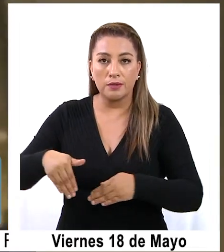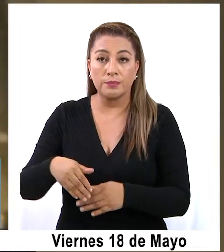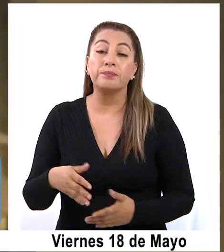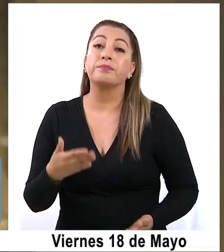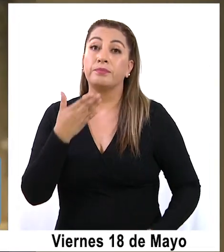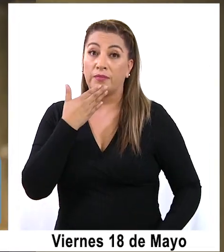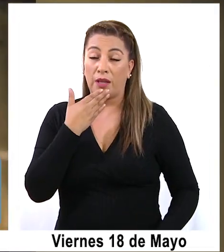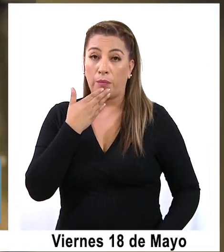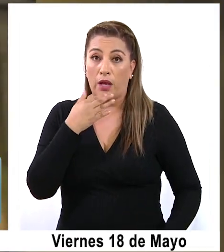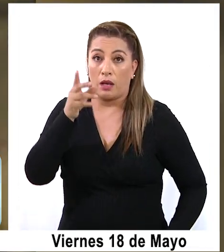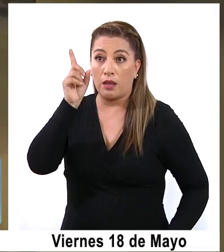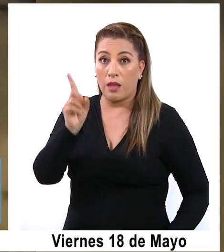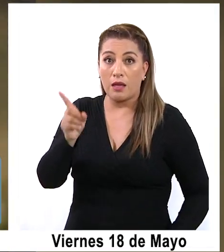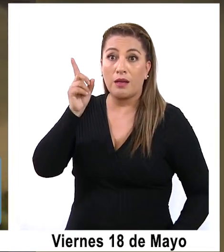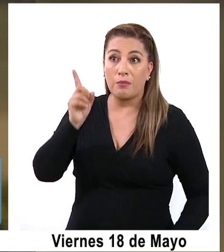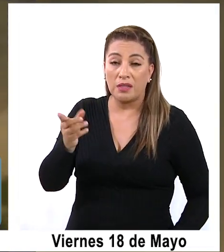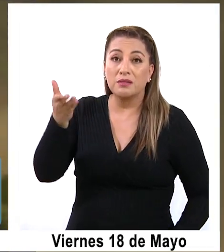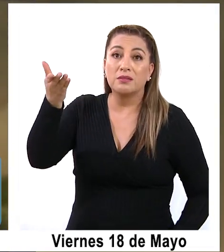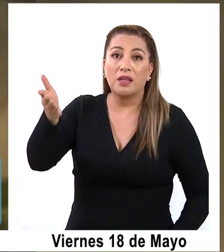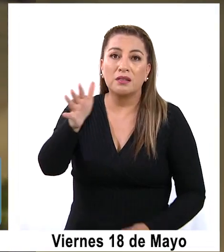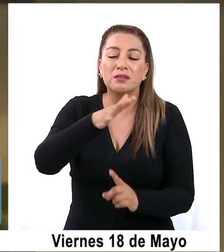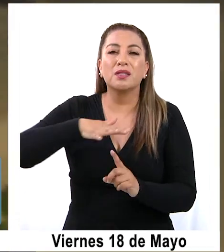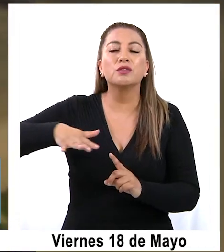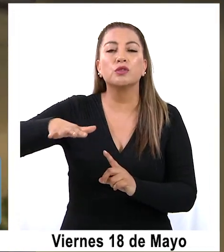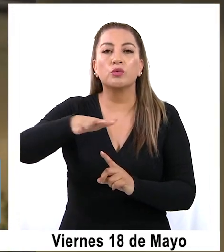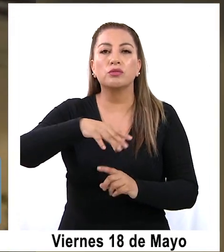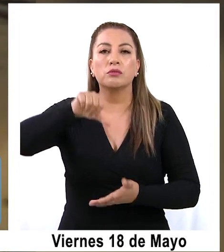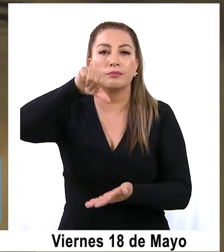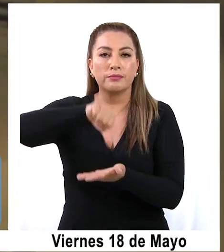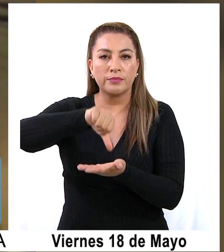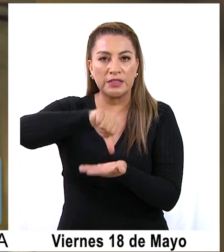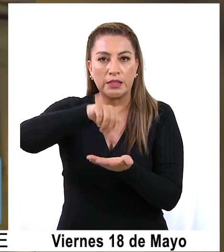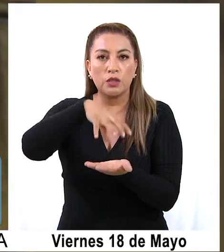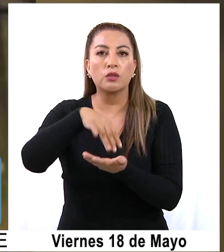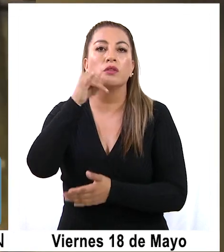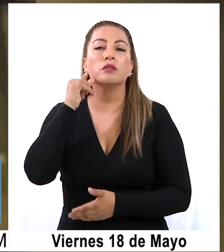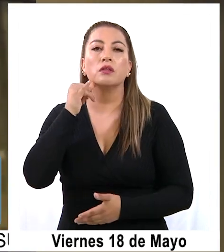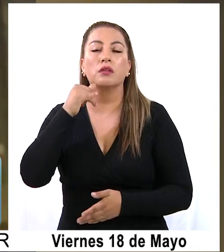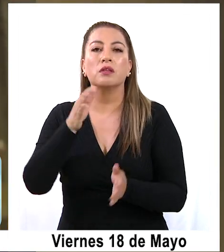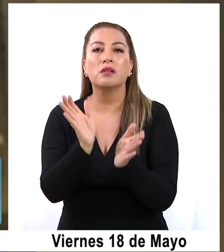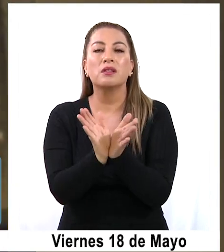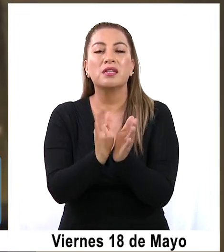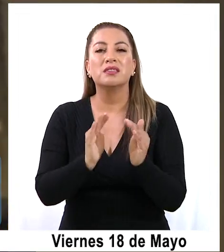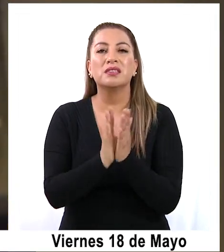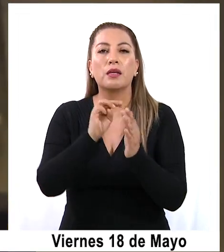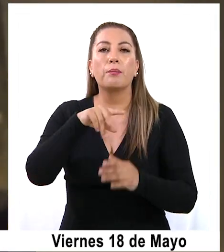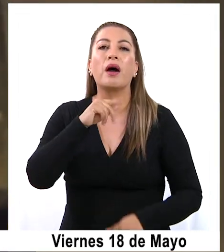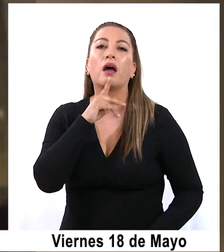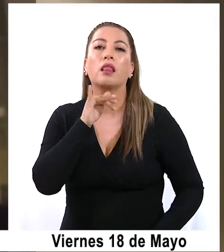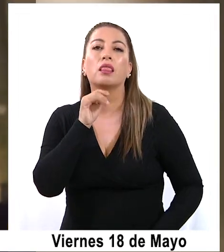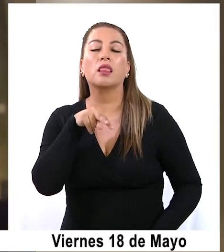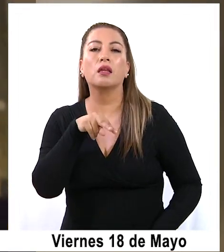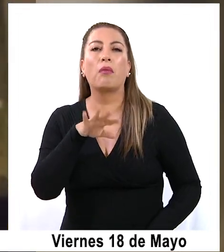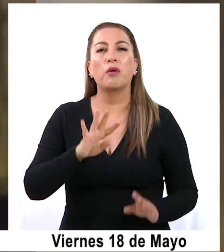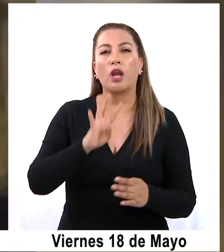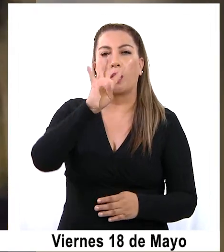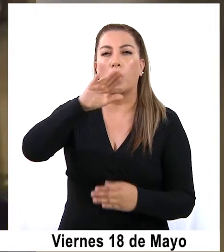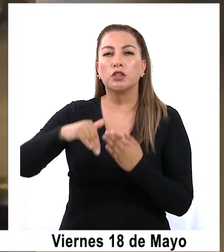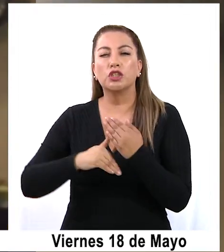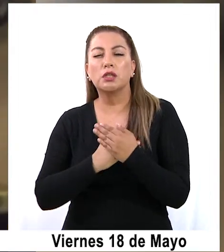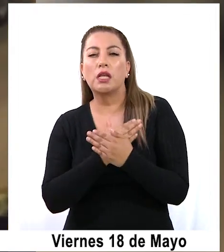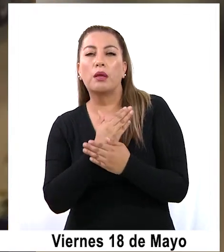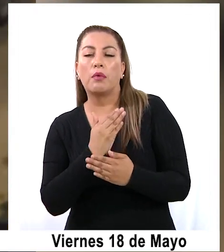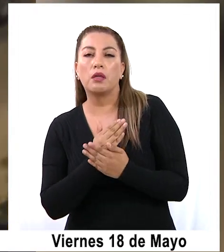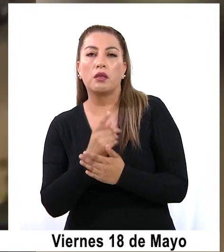además discapacitada, hecho ocurrido en pleno centro de Iquique, en Ramírez con San Martín, pasada las 4 de la